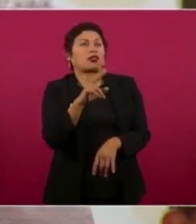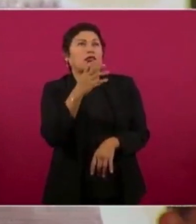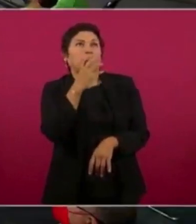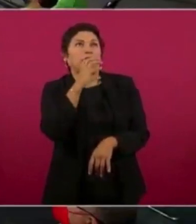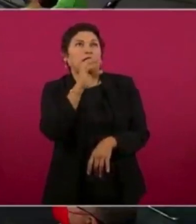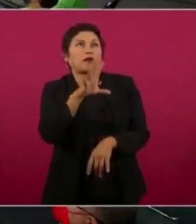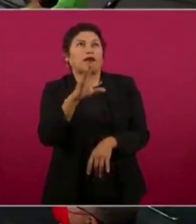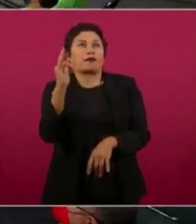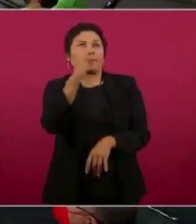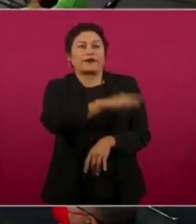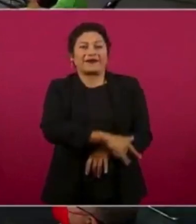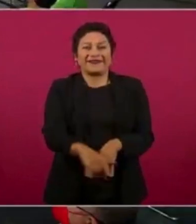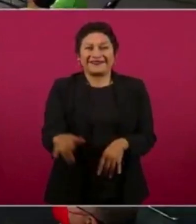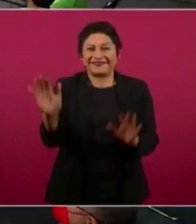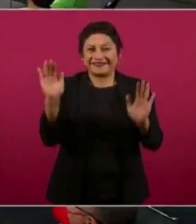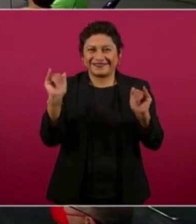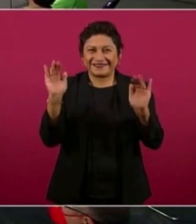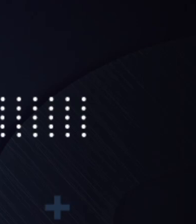Bueno, adiós, adiós.